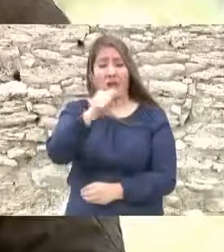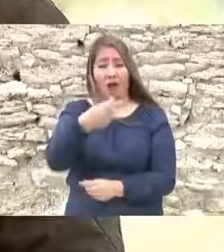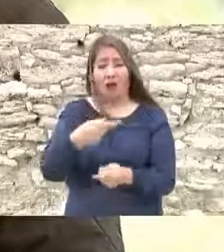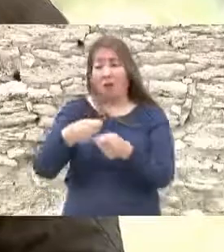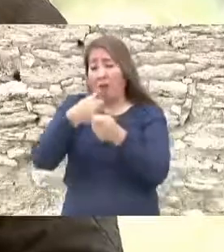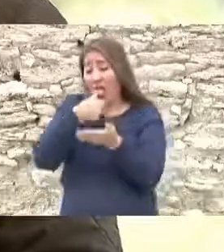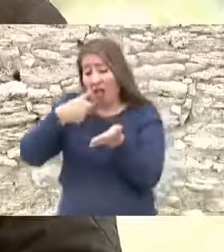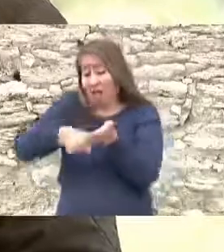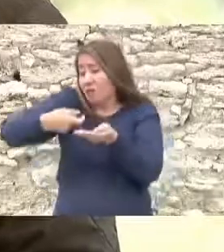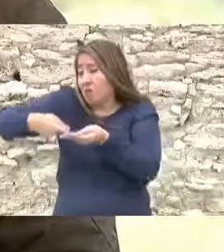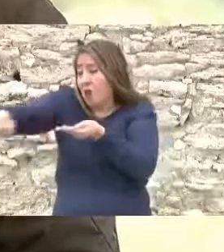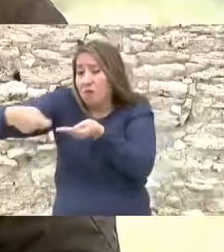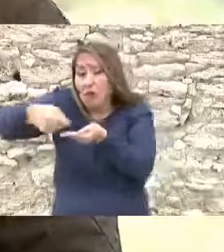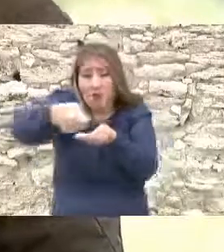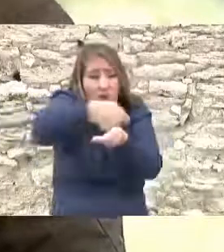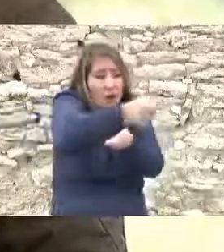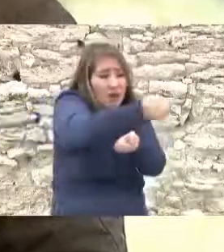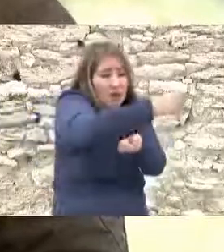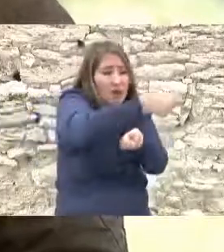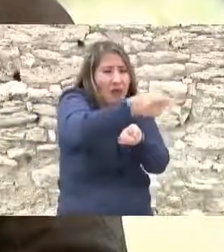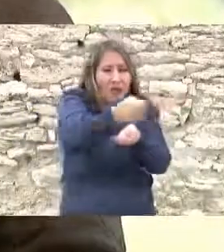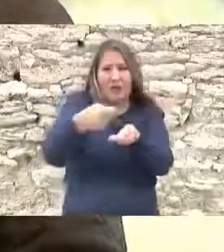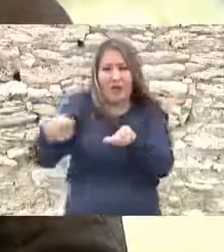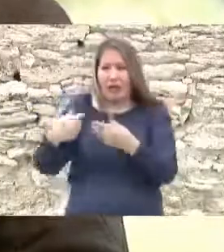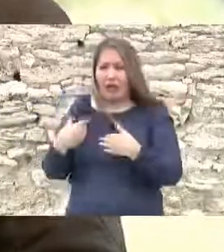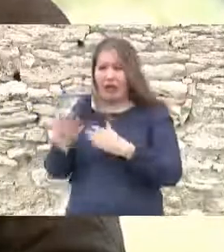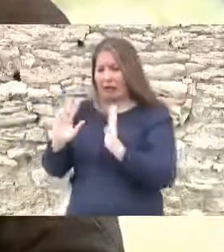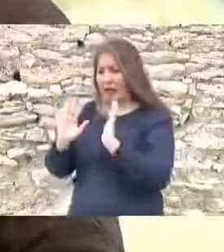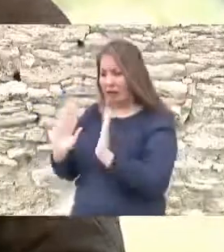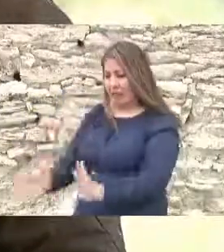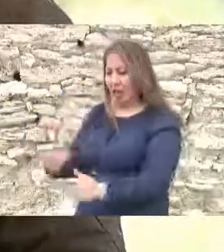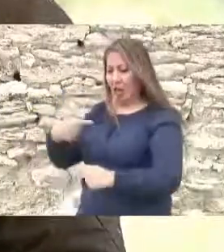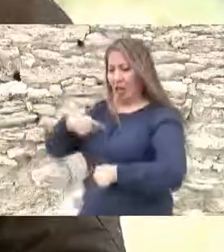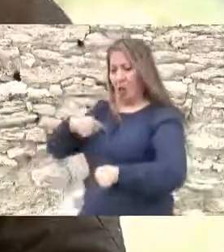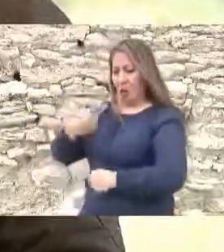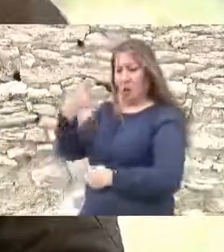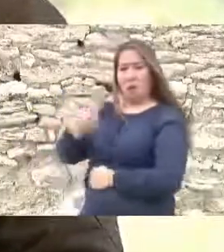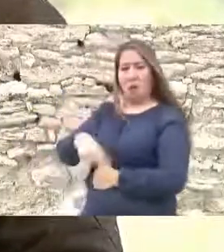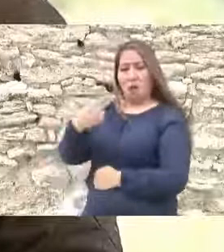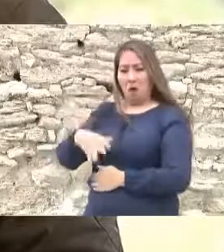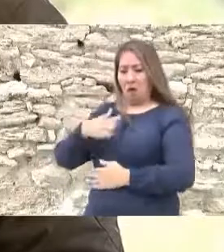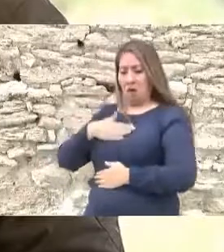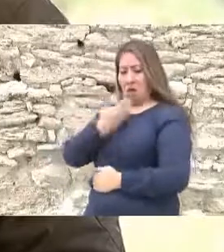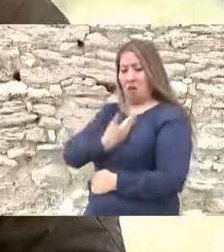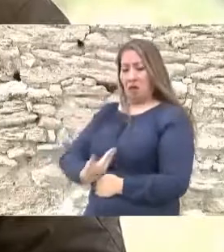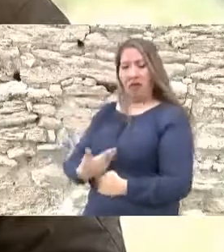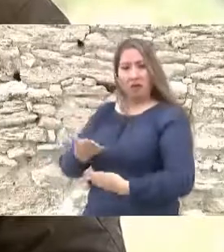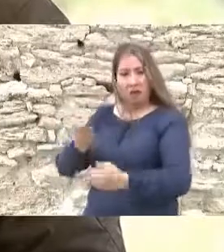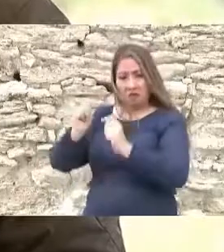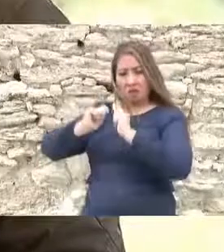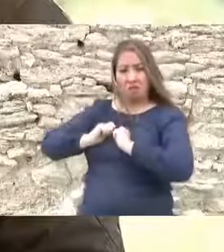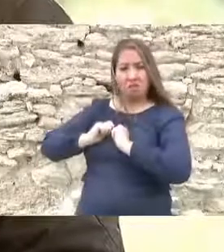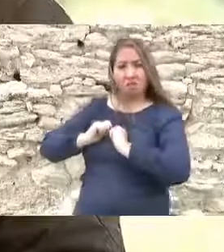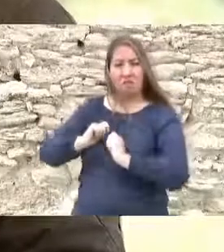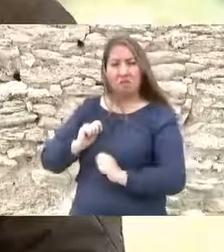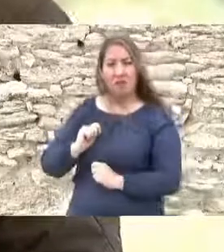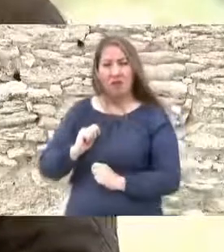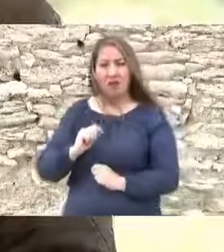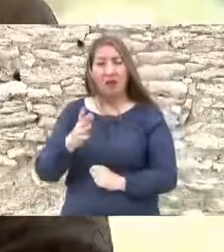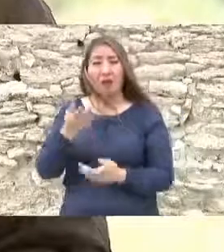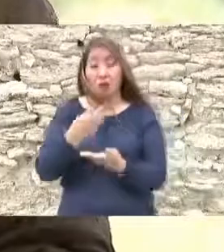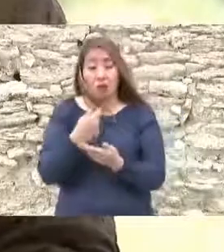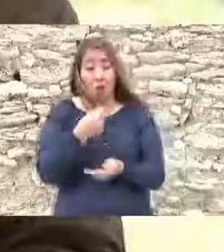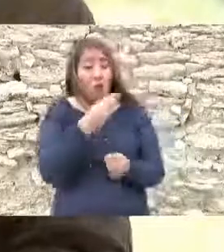diciéndoles de que ya lo habían nombrado a él presidente todos